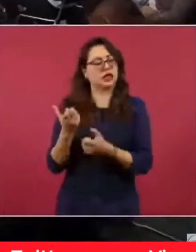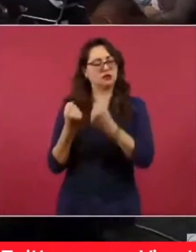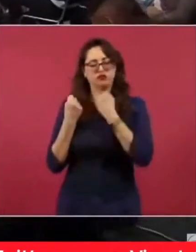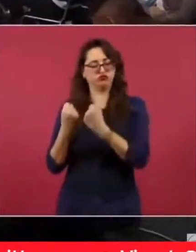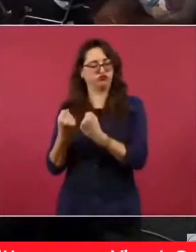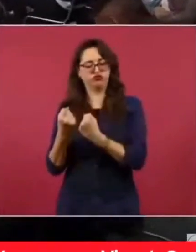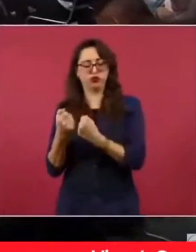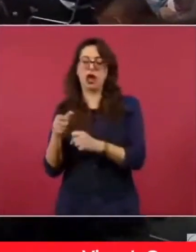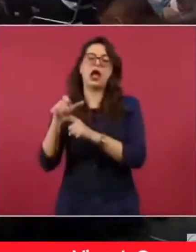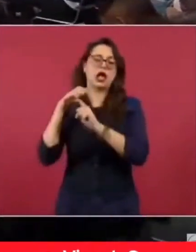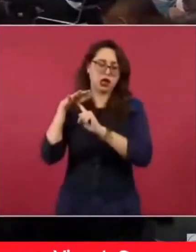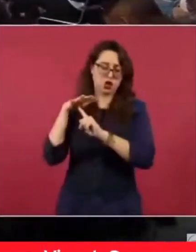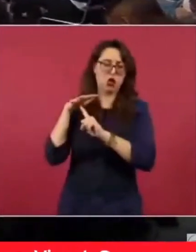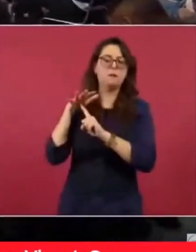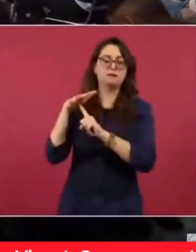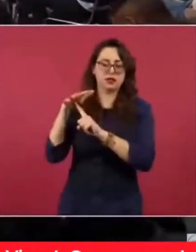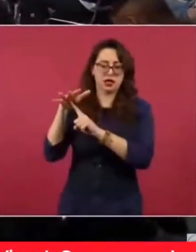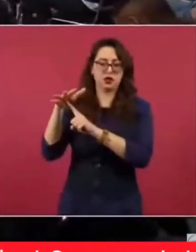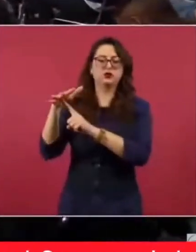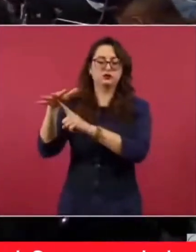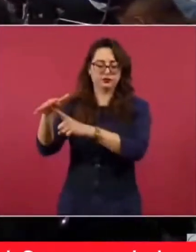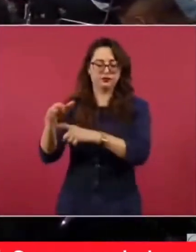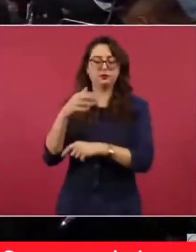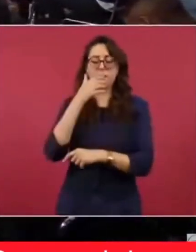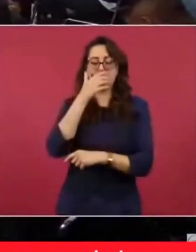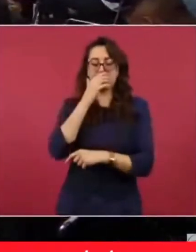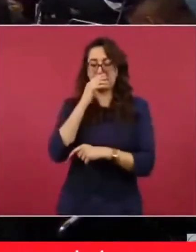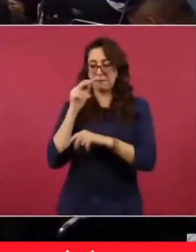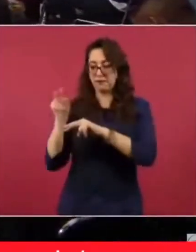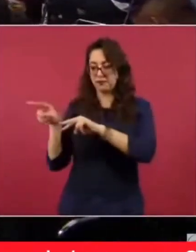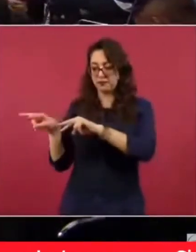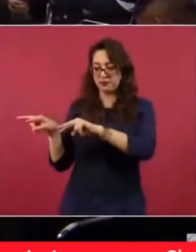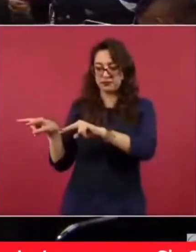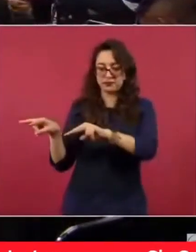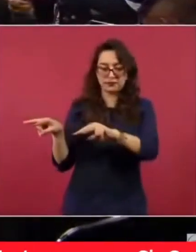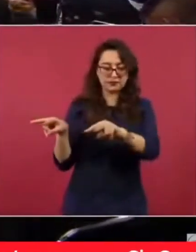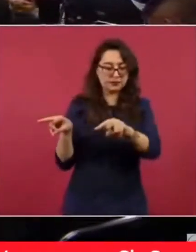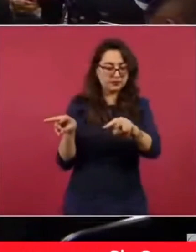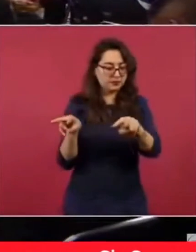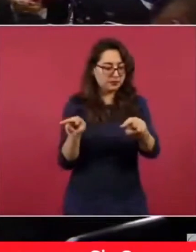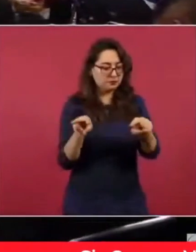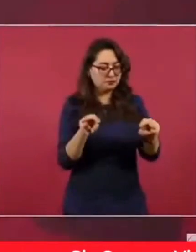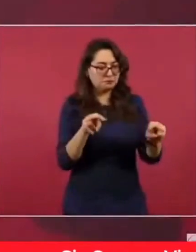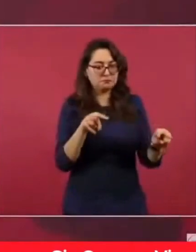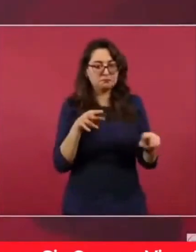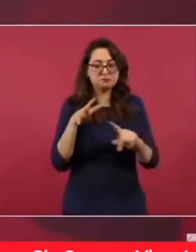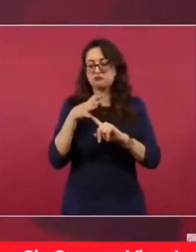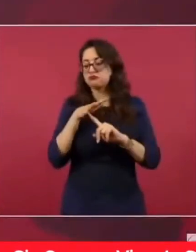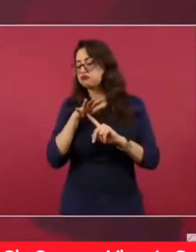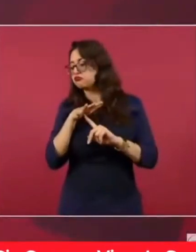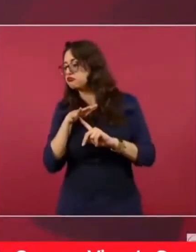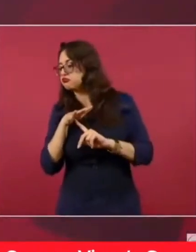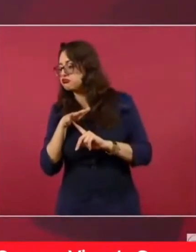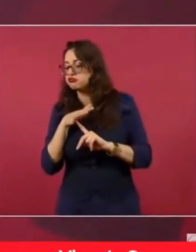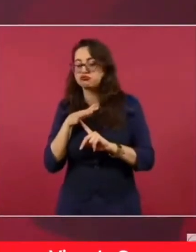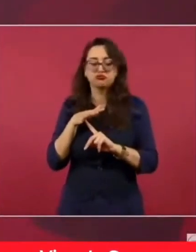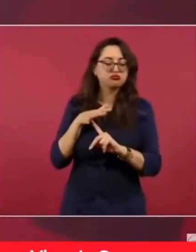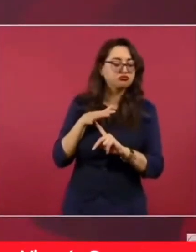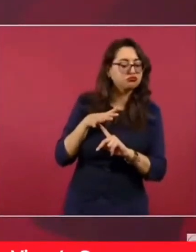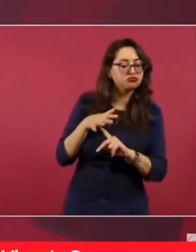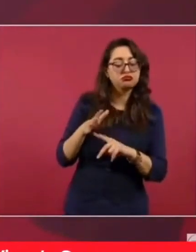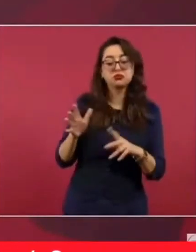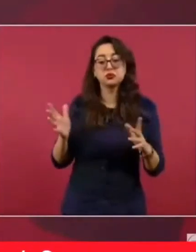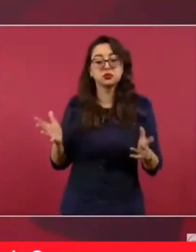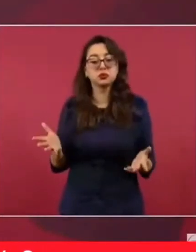Y pudimos constatar de que no